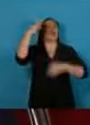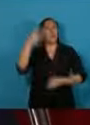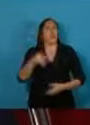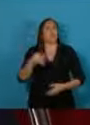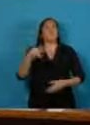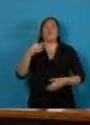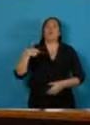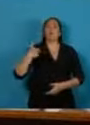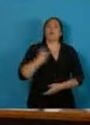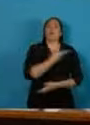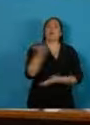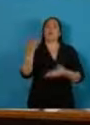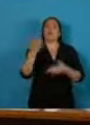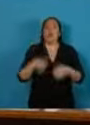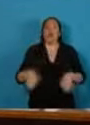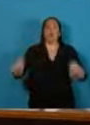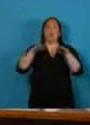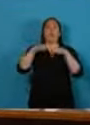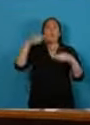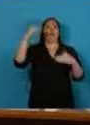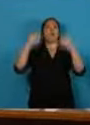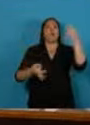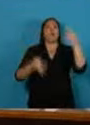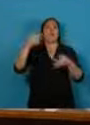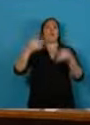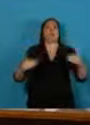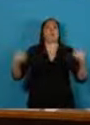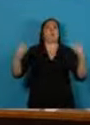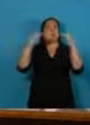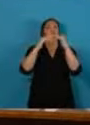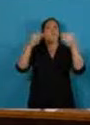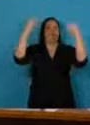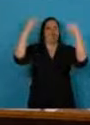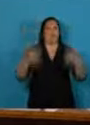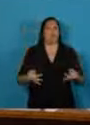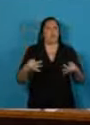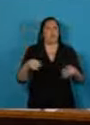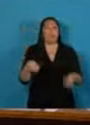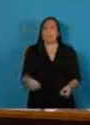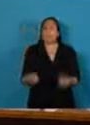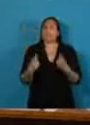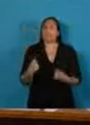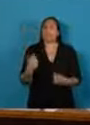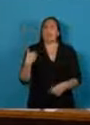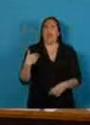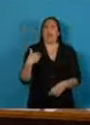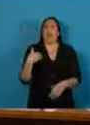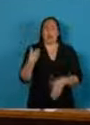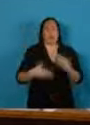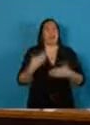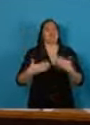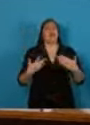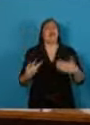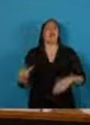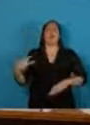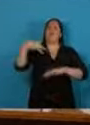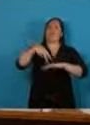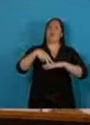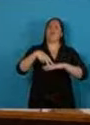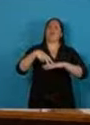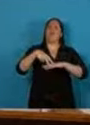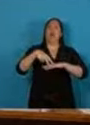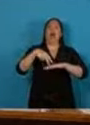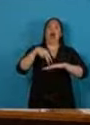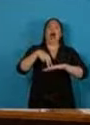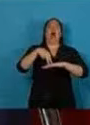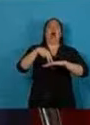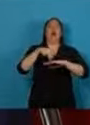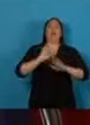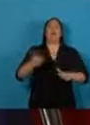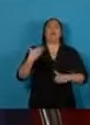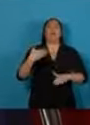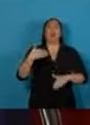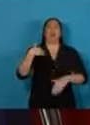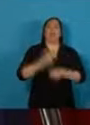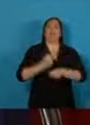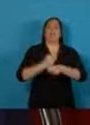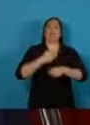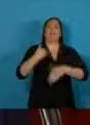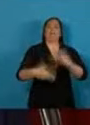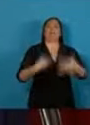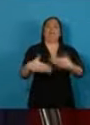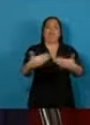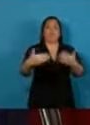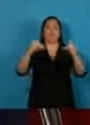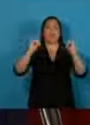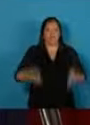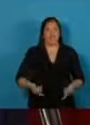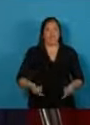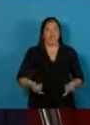Hoy más que nunca es necesario poner a la Argentina de pie como condición necesaria para poder avanzar. Ello supone, antes que